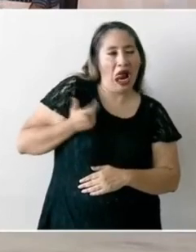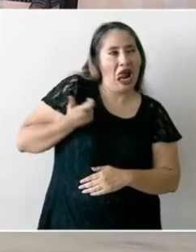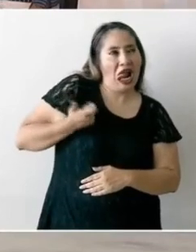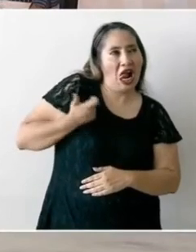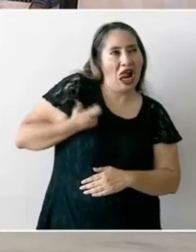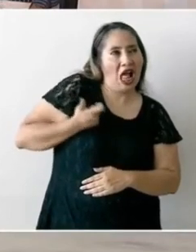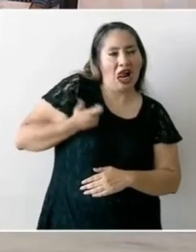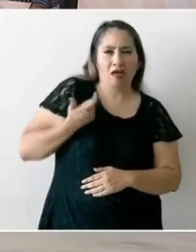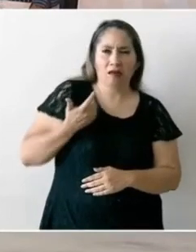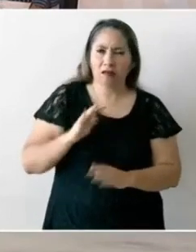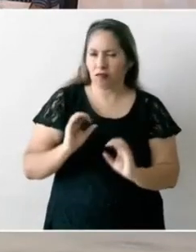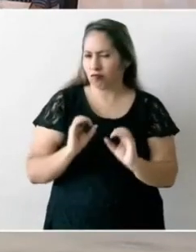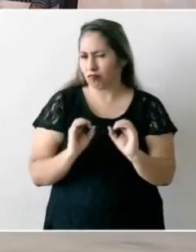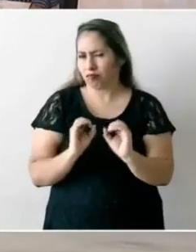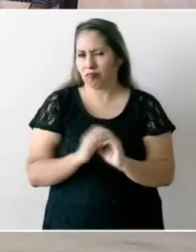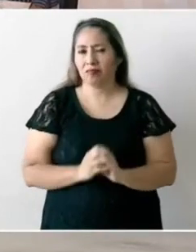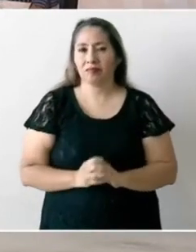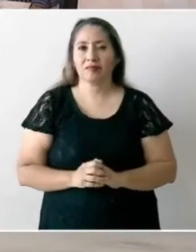lograron